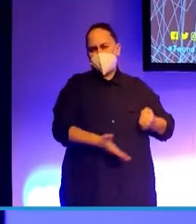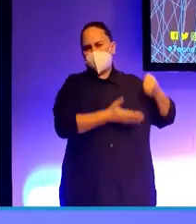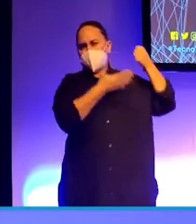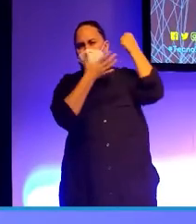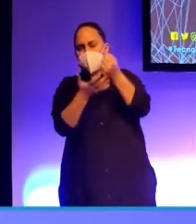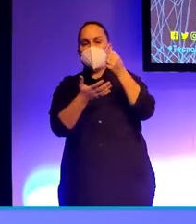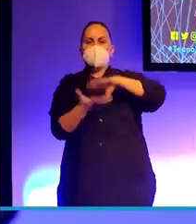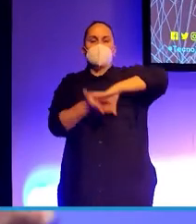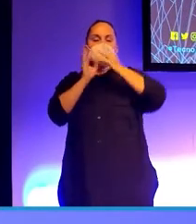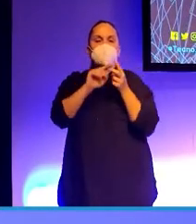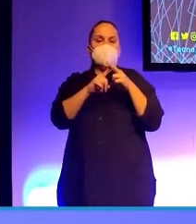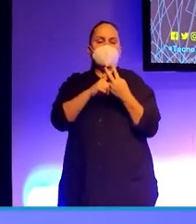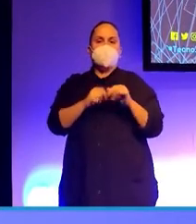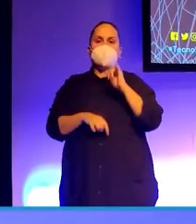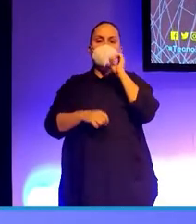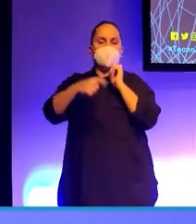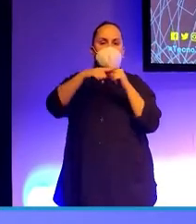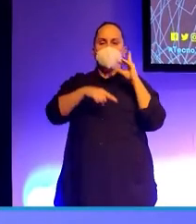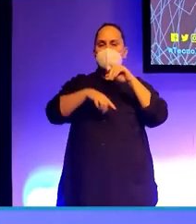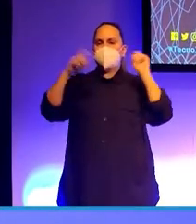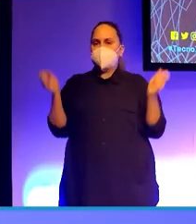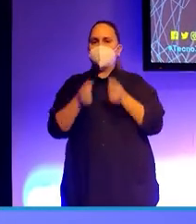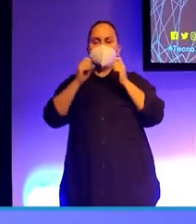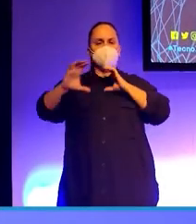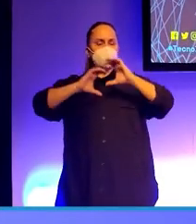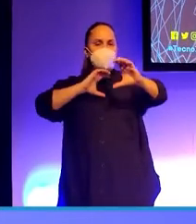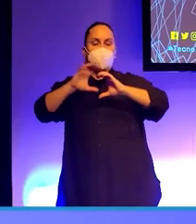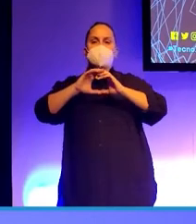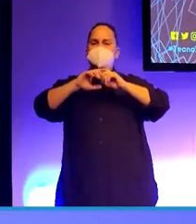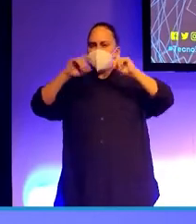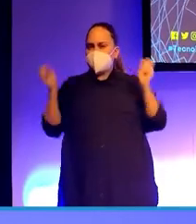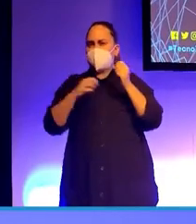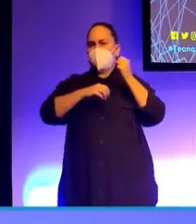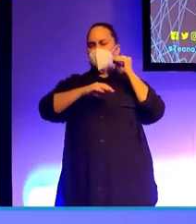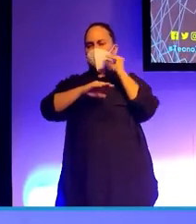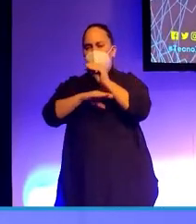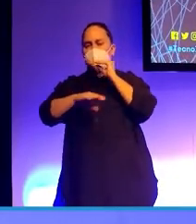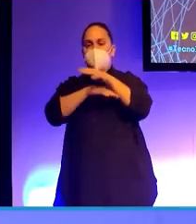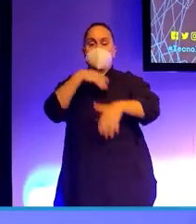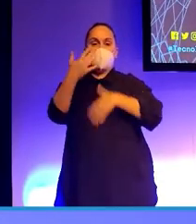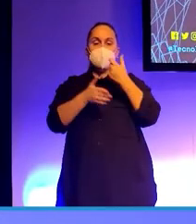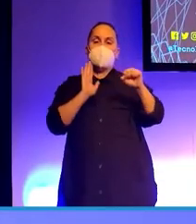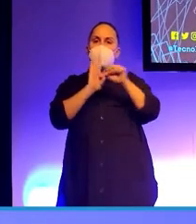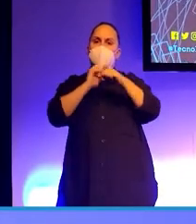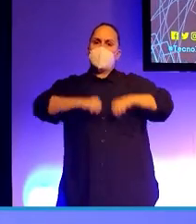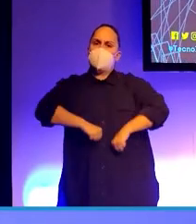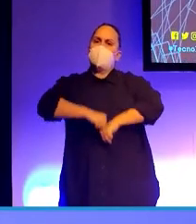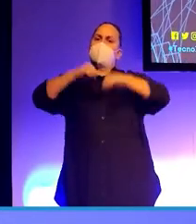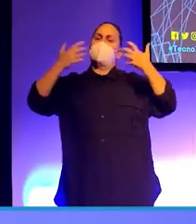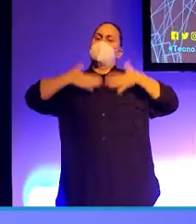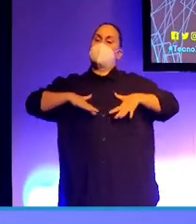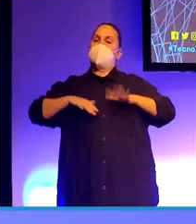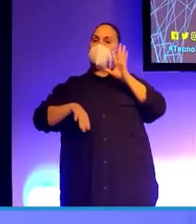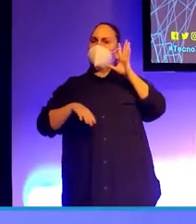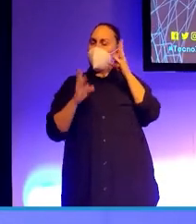dinero en herramientas, en I más D, en campañas de comunicación. Y cuando ya se están consolidando en el mercado, parece que se olvidan de lo más